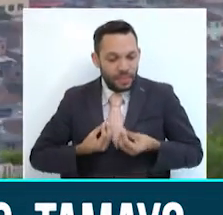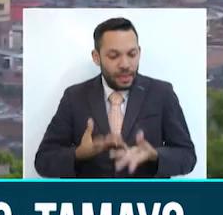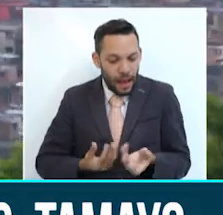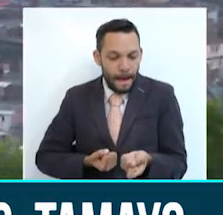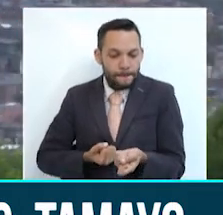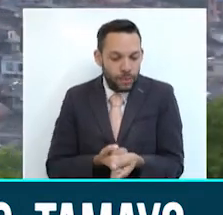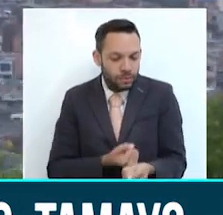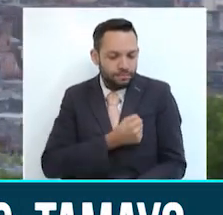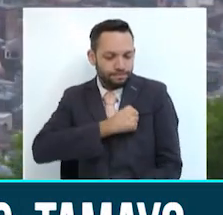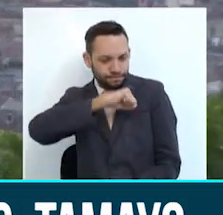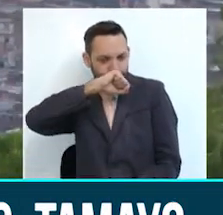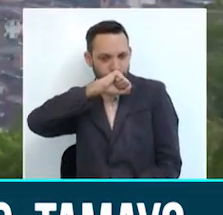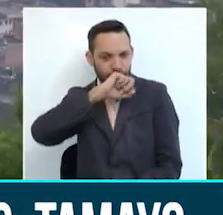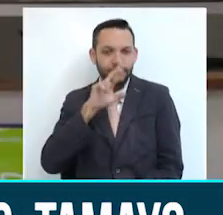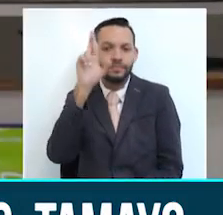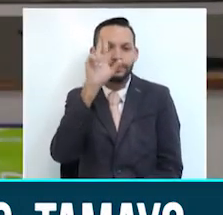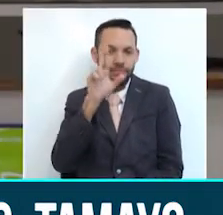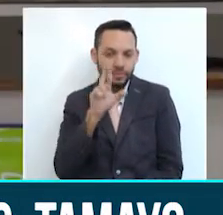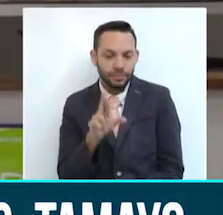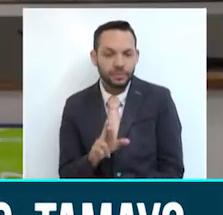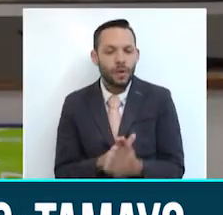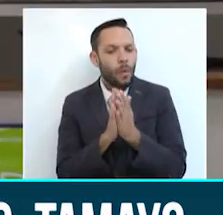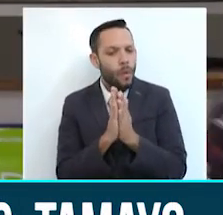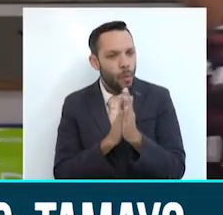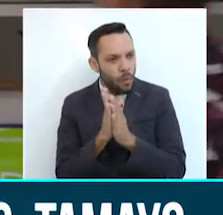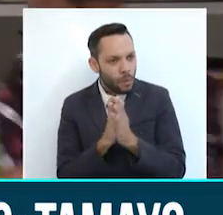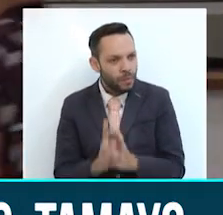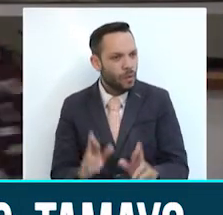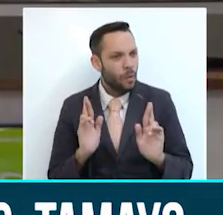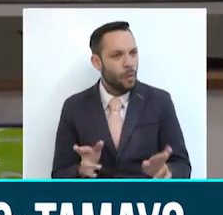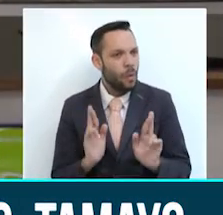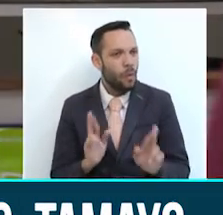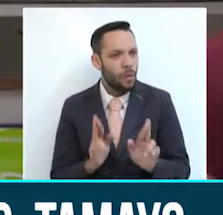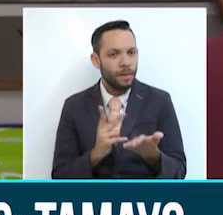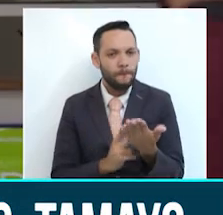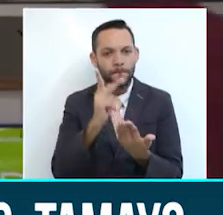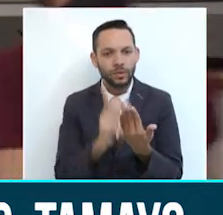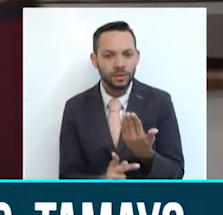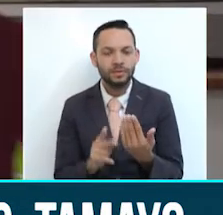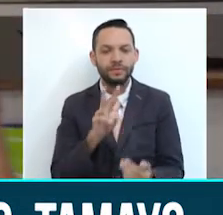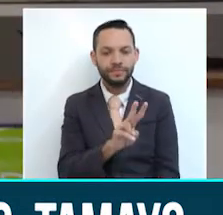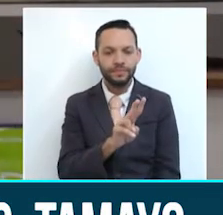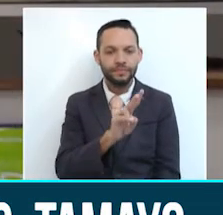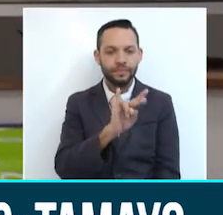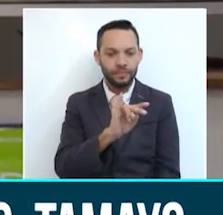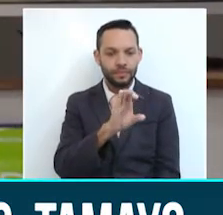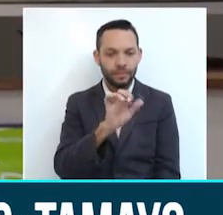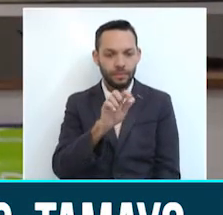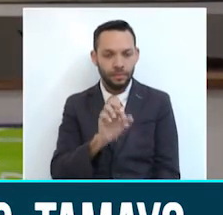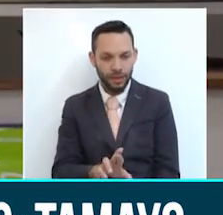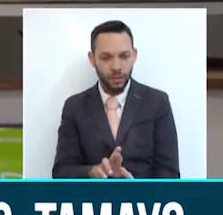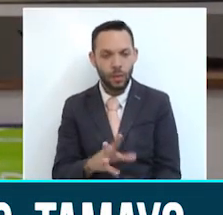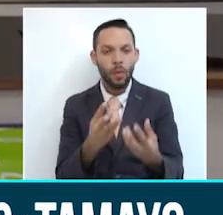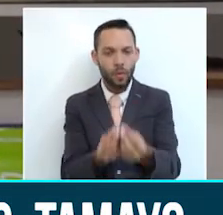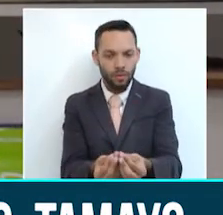queremos. Estamos muy esperanzados en que este proyecto de Víctor Manuel Tamayo se fortalezca en torno a un equipo